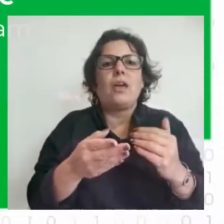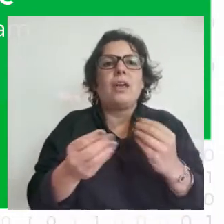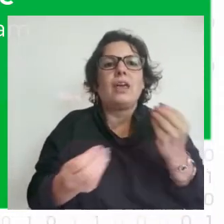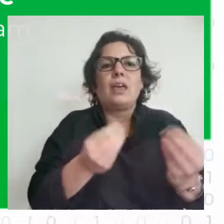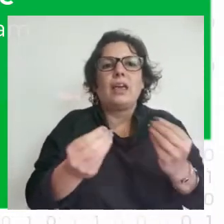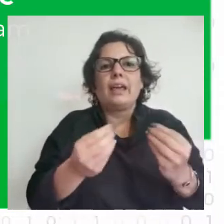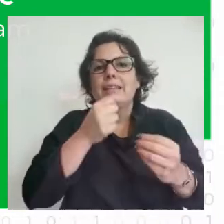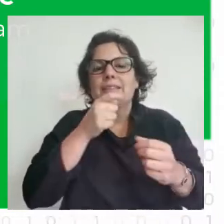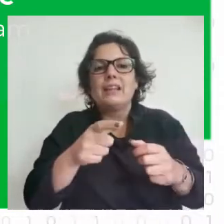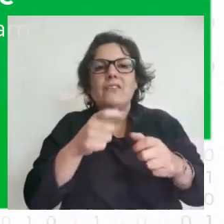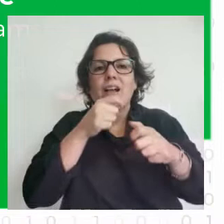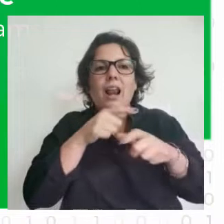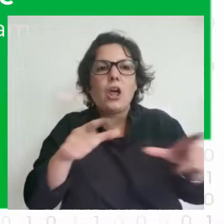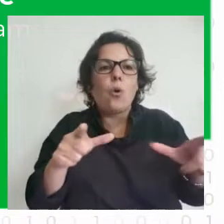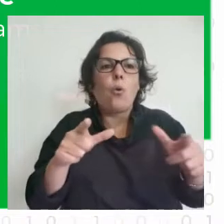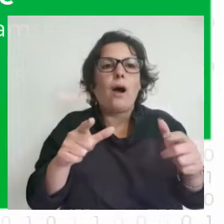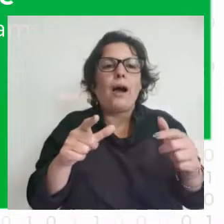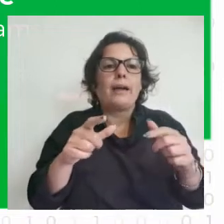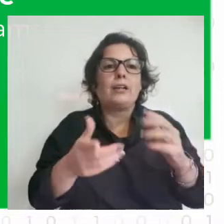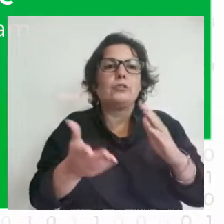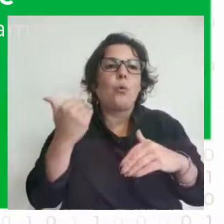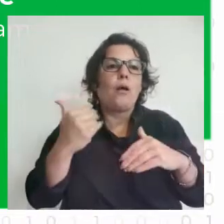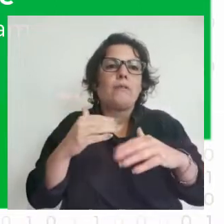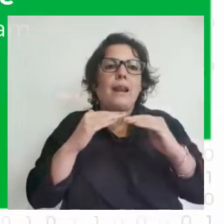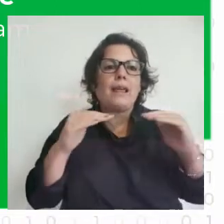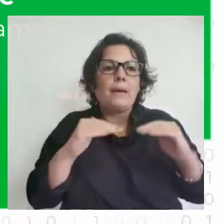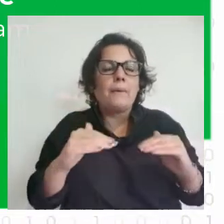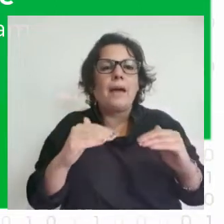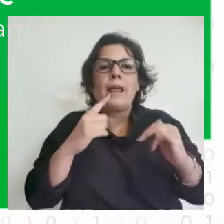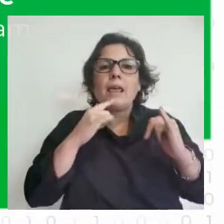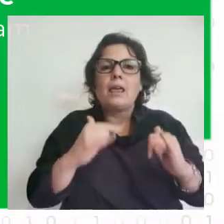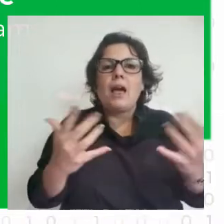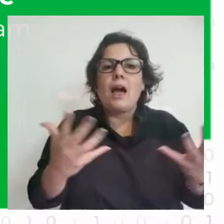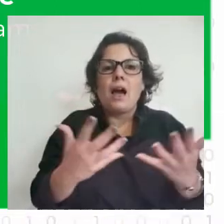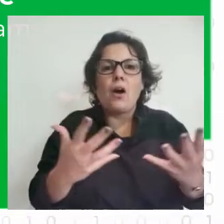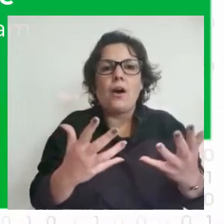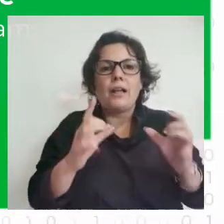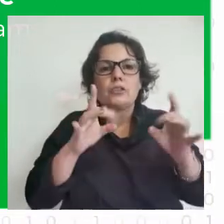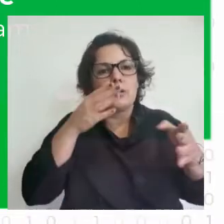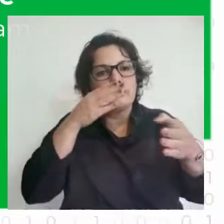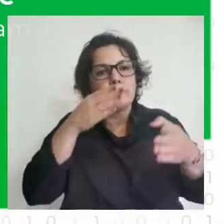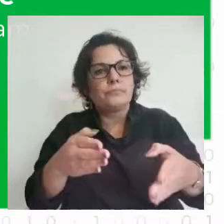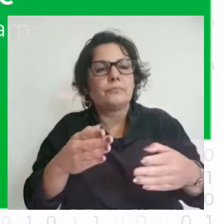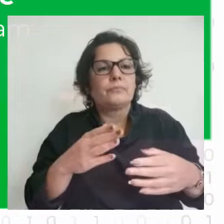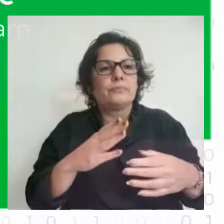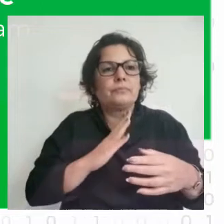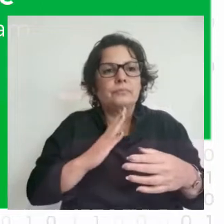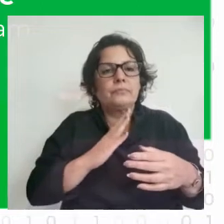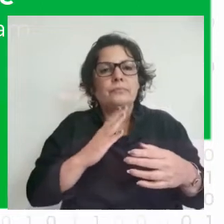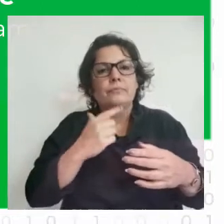a todo nivel. Si bien hasta ahora solamente lo hicimos en la parte del femenino, bueno, la idea es poder